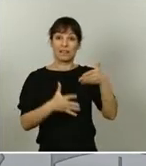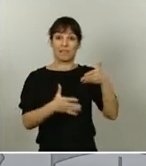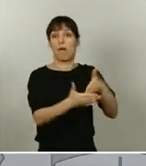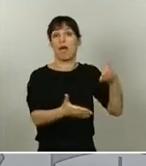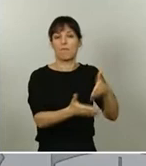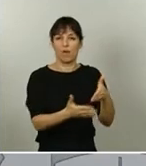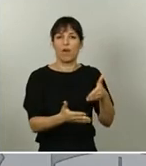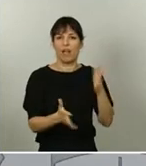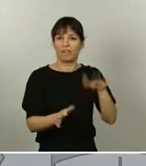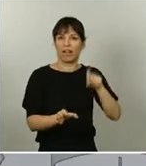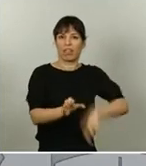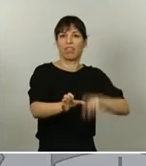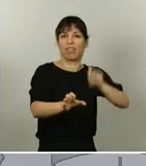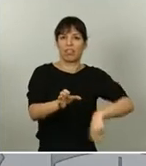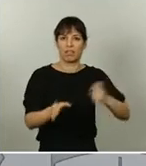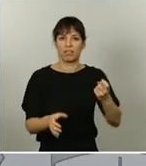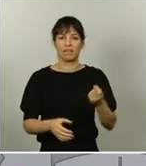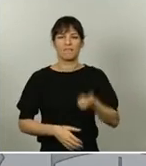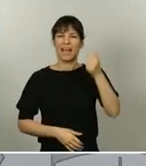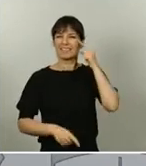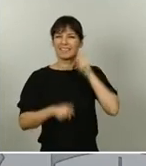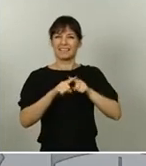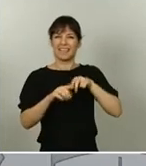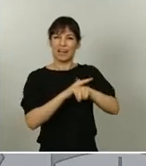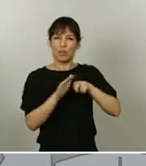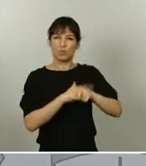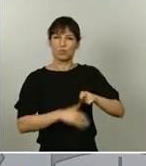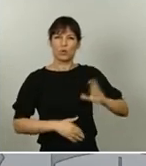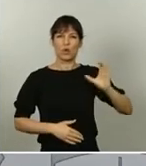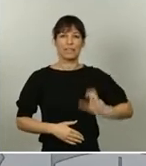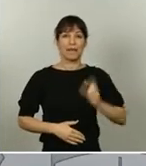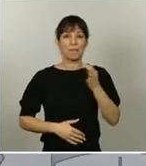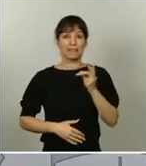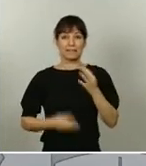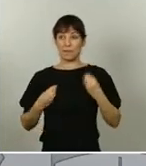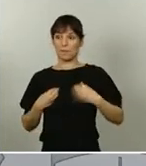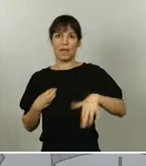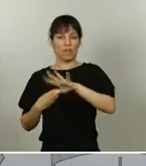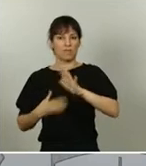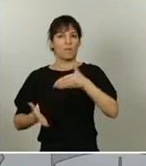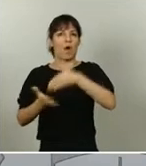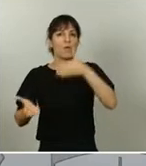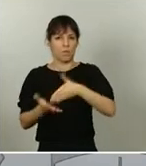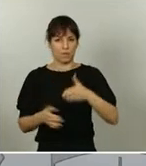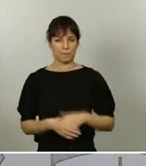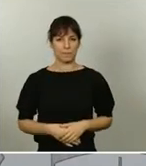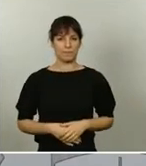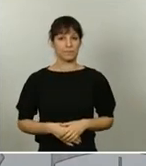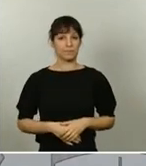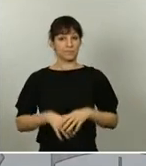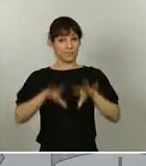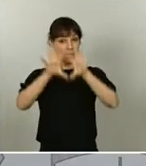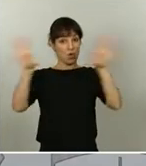de los recursos de renta, sino también desde el punto de vista territorial. De todo eso deberá ocuparse una